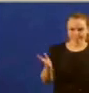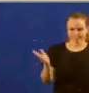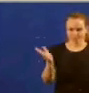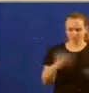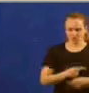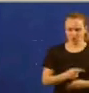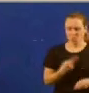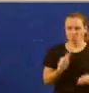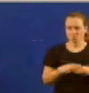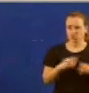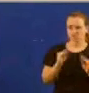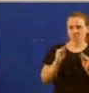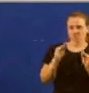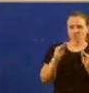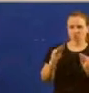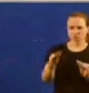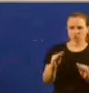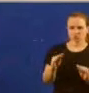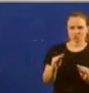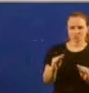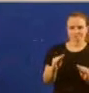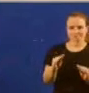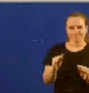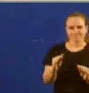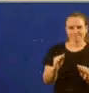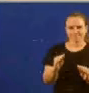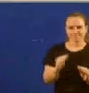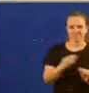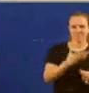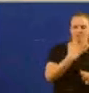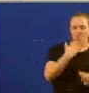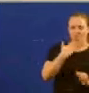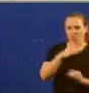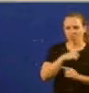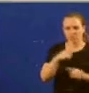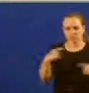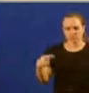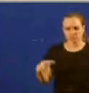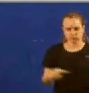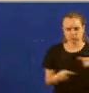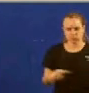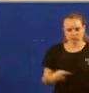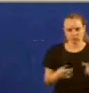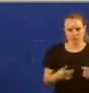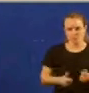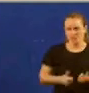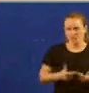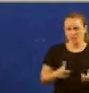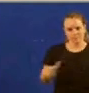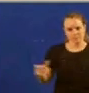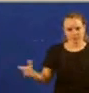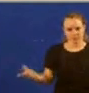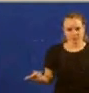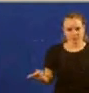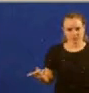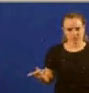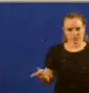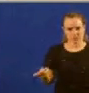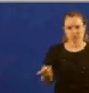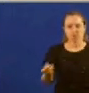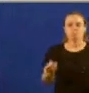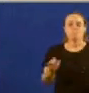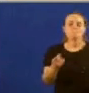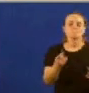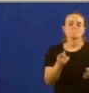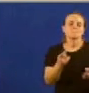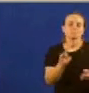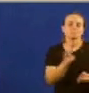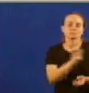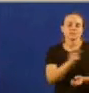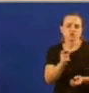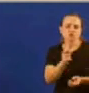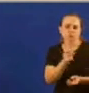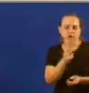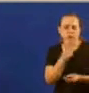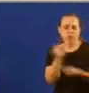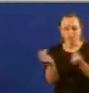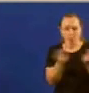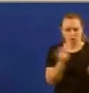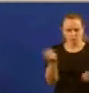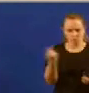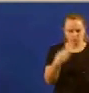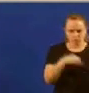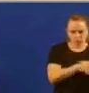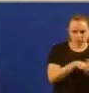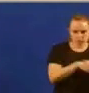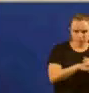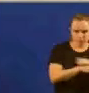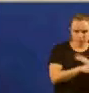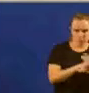agravan a fractura xeracional. E mentres os refugiados chegan a moreas a Europa e morren a miles